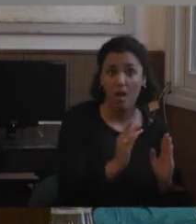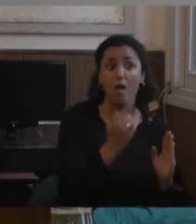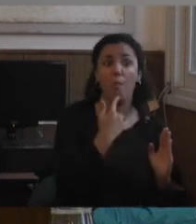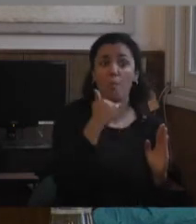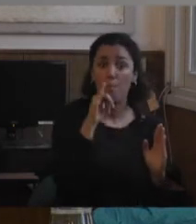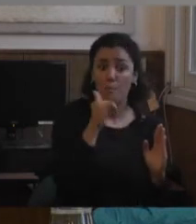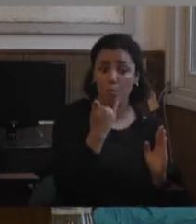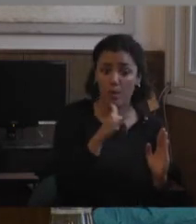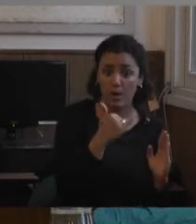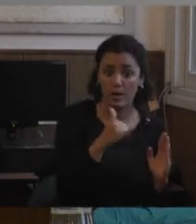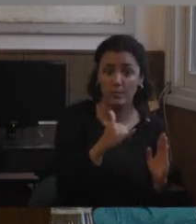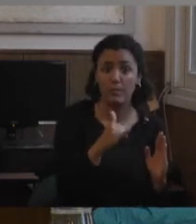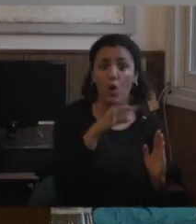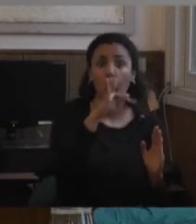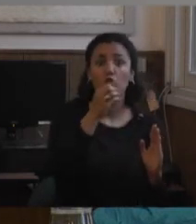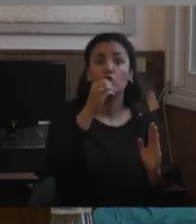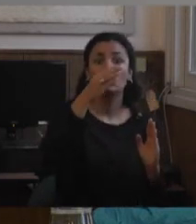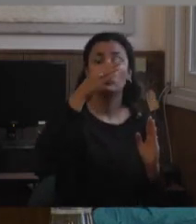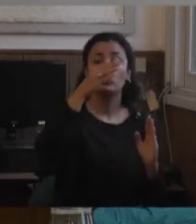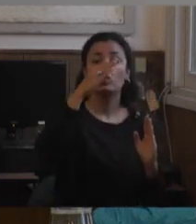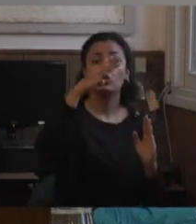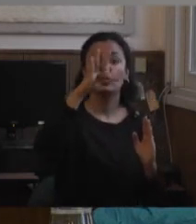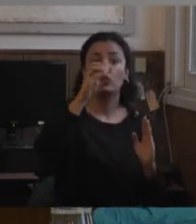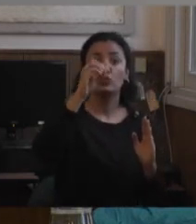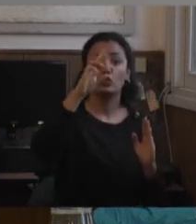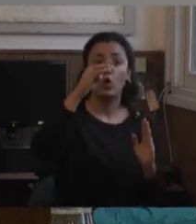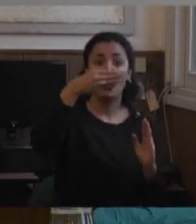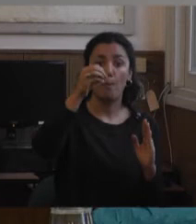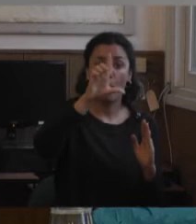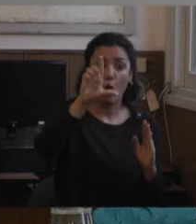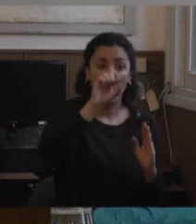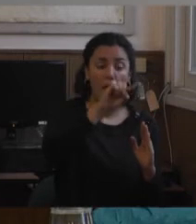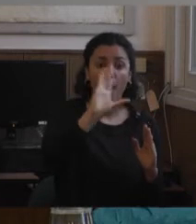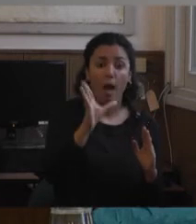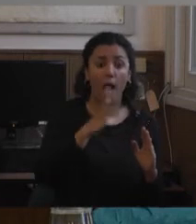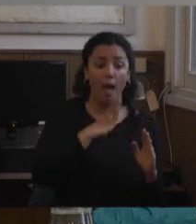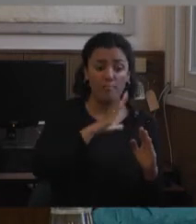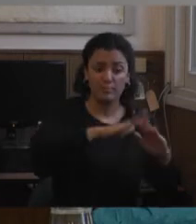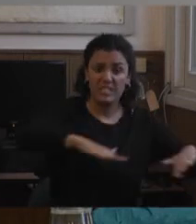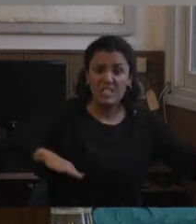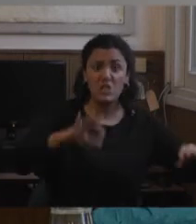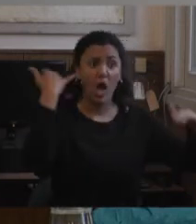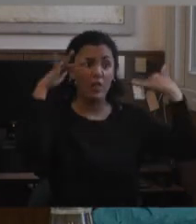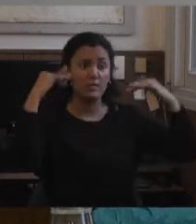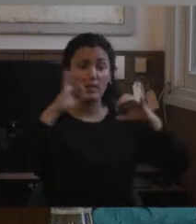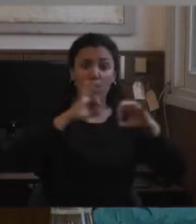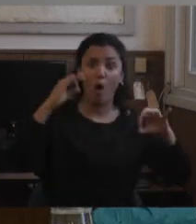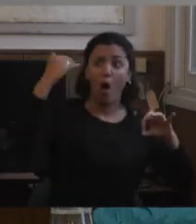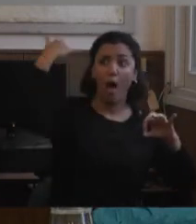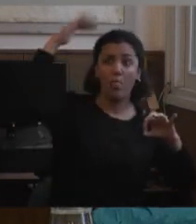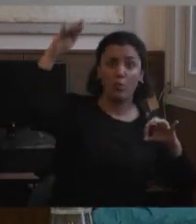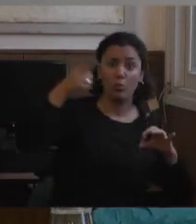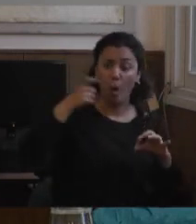que practicaban Torbol y te podías encontrar nenes chiquitos, mujeres, varones, adolescentes o adultos. Es decir, no